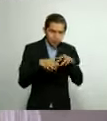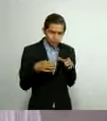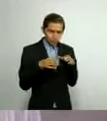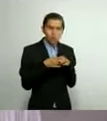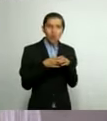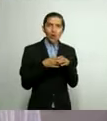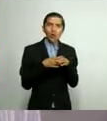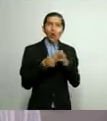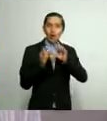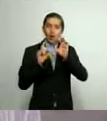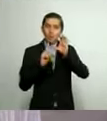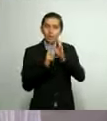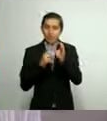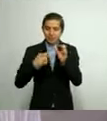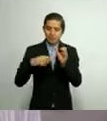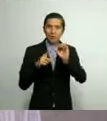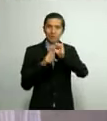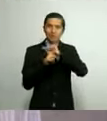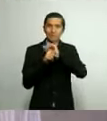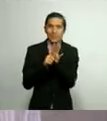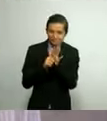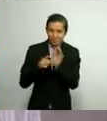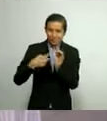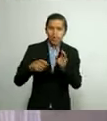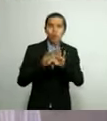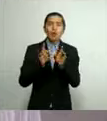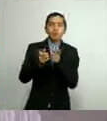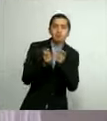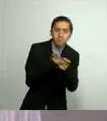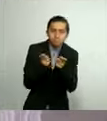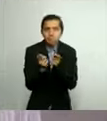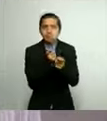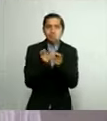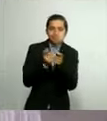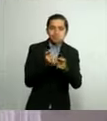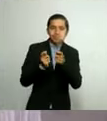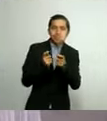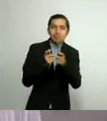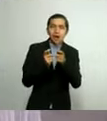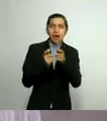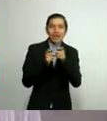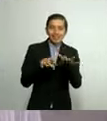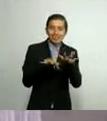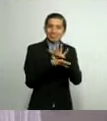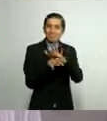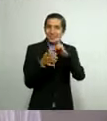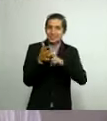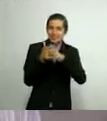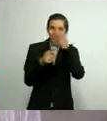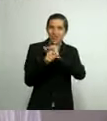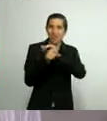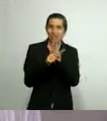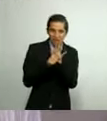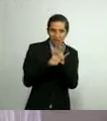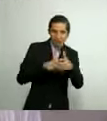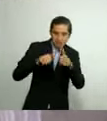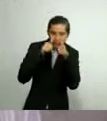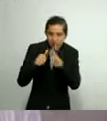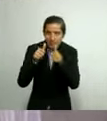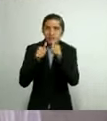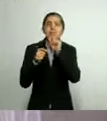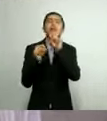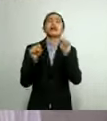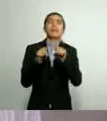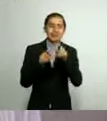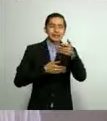coordina la atención de los pacientes en las áreas reconvertidas y al mismo tiempo garantizan los